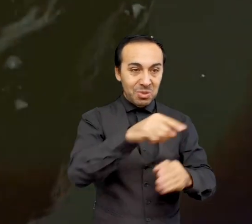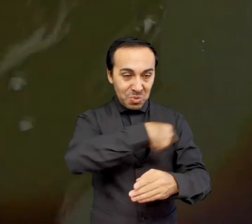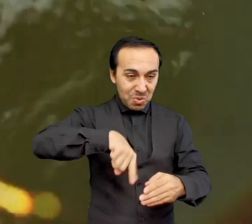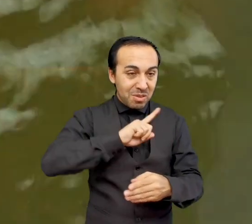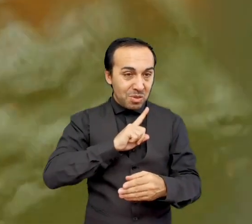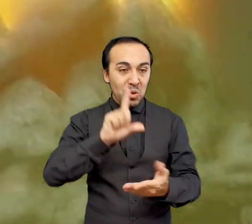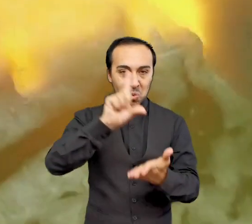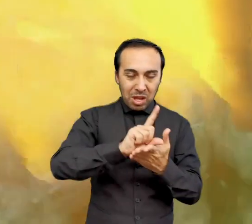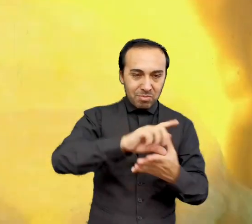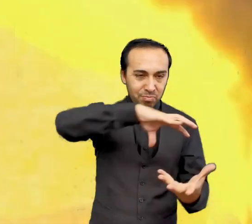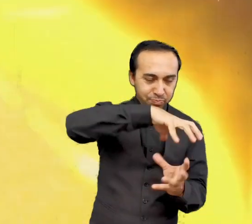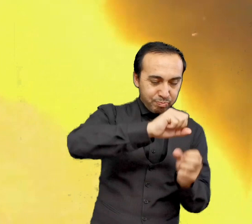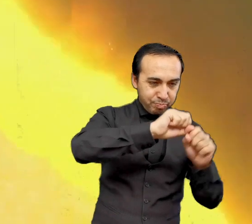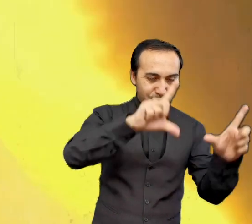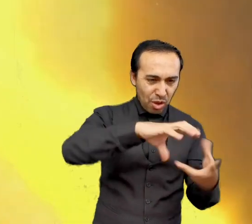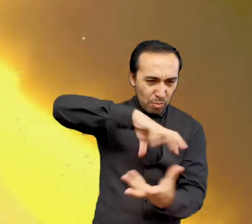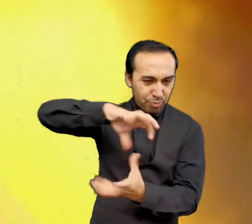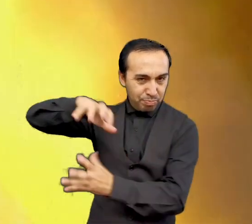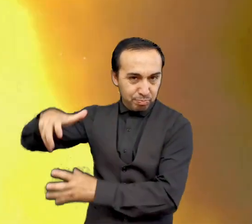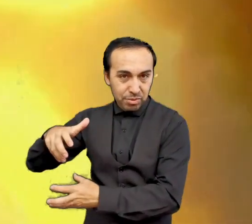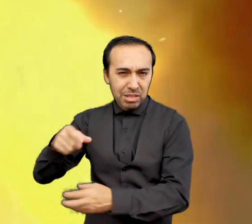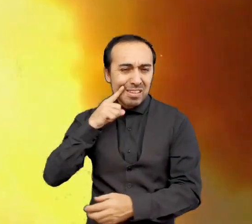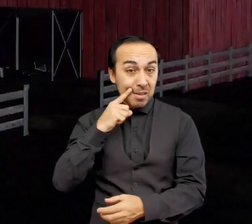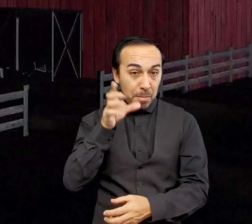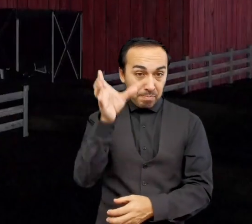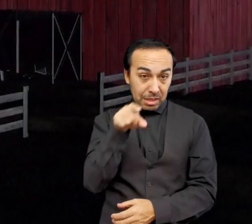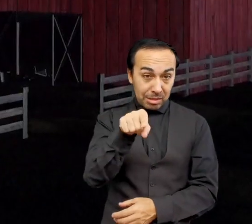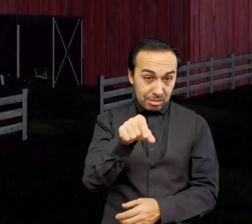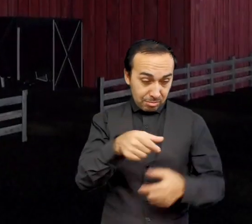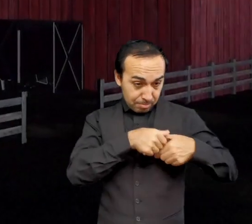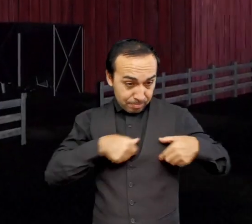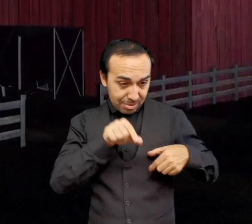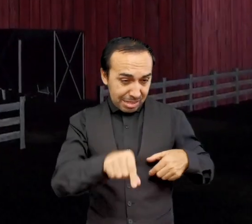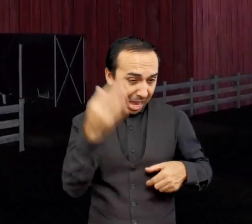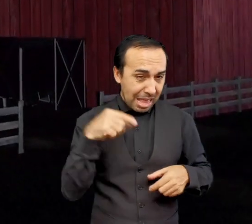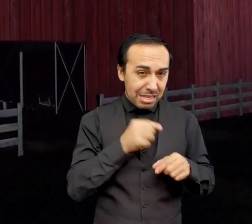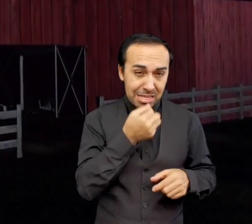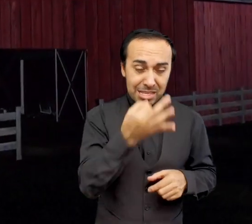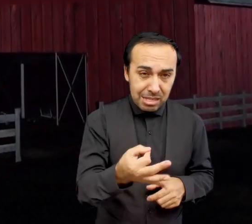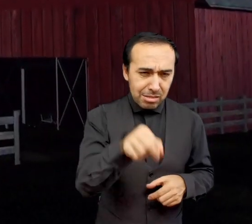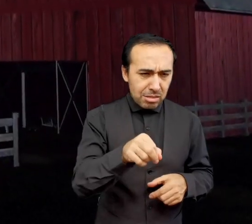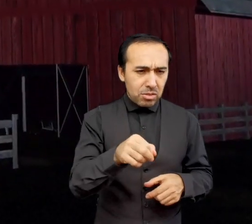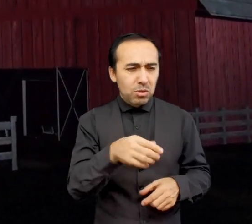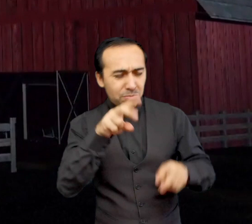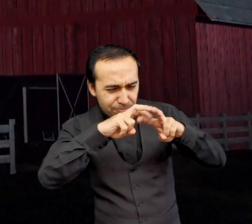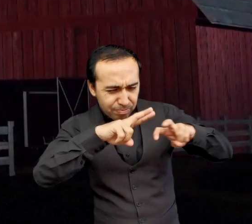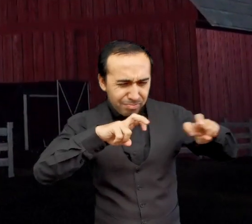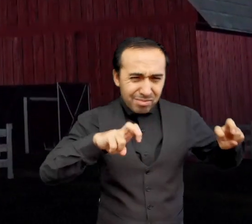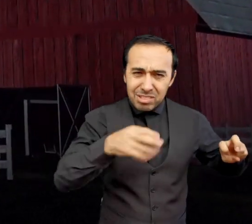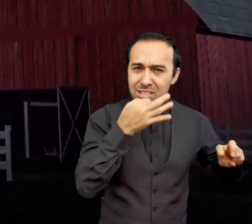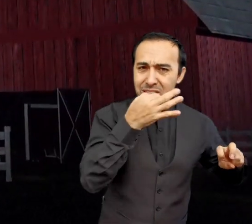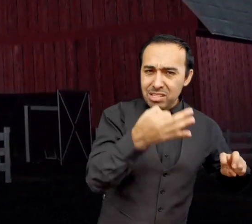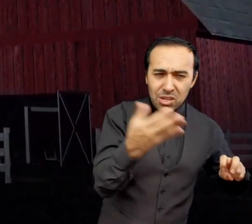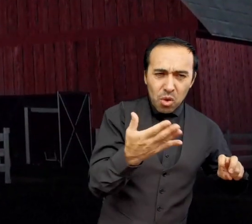Laboratory, utiliza análisis microscópicos para entender lo que estos fósiles estelares presolares nos dicen sobre